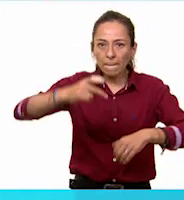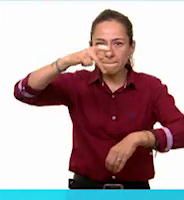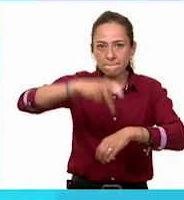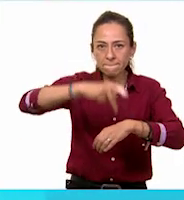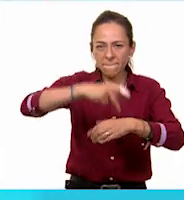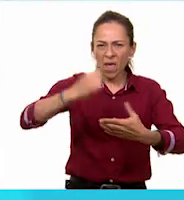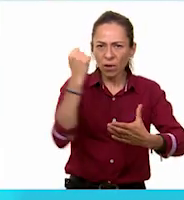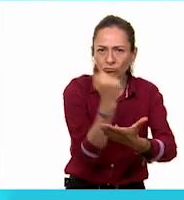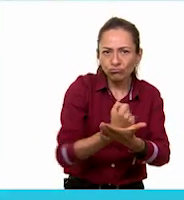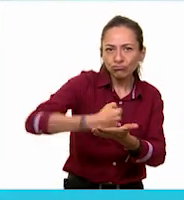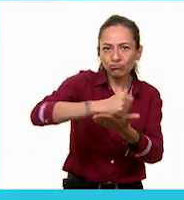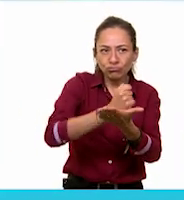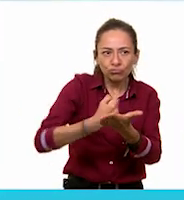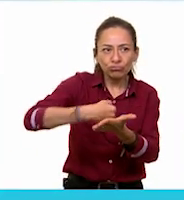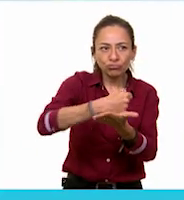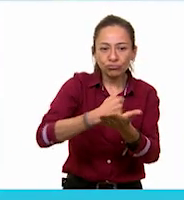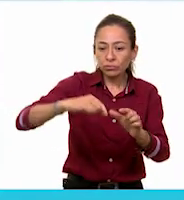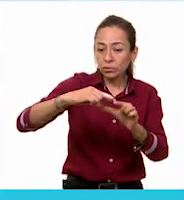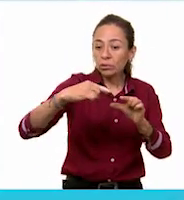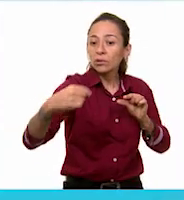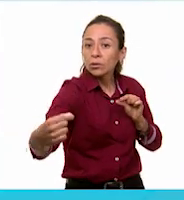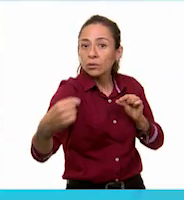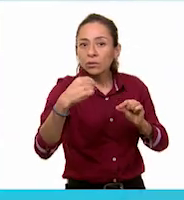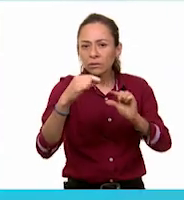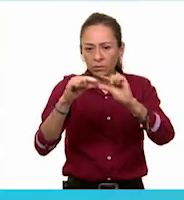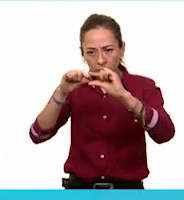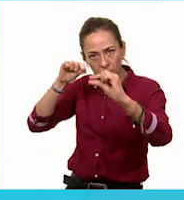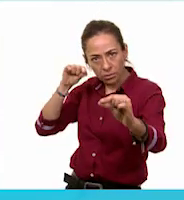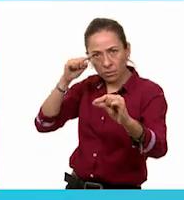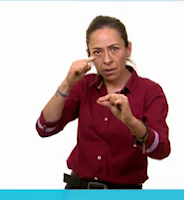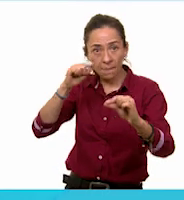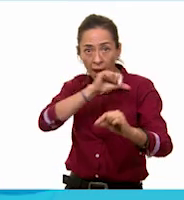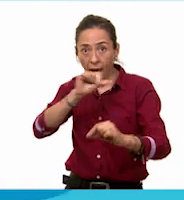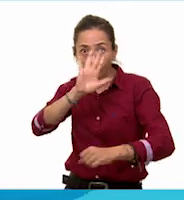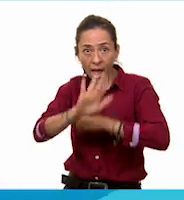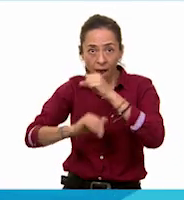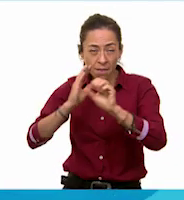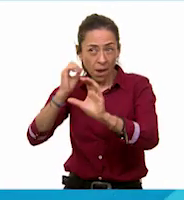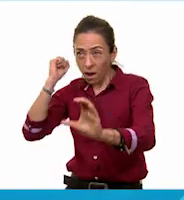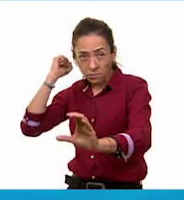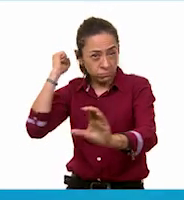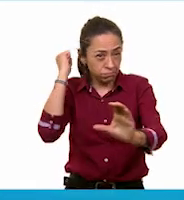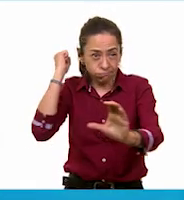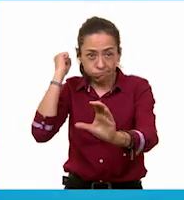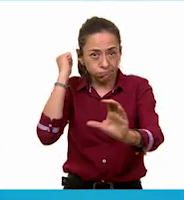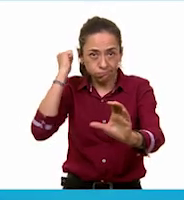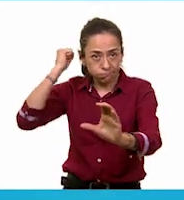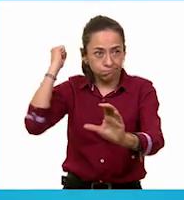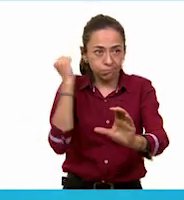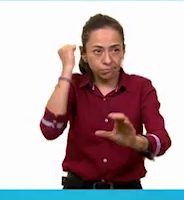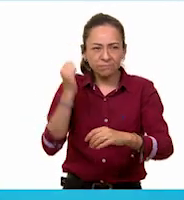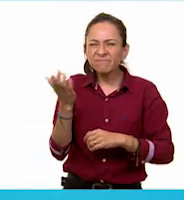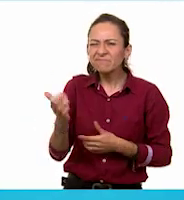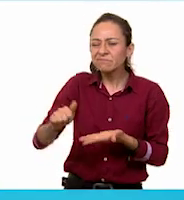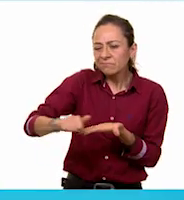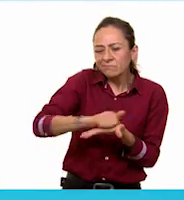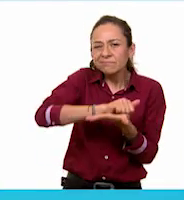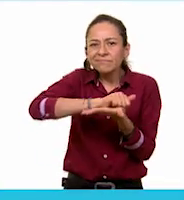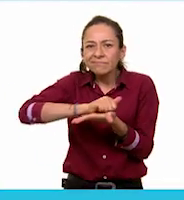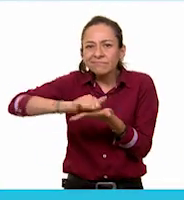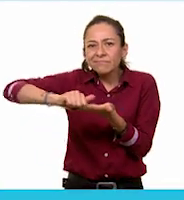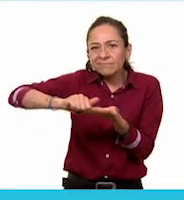parte como un hacha para castar animales. Esta es una plancha, que se